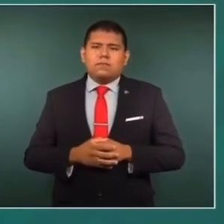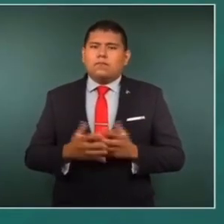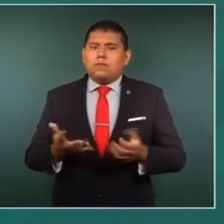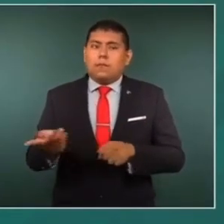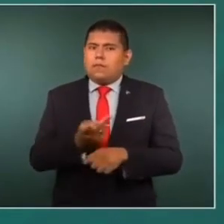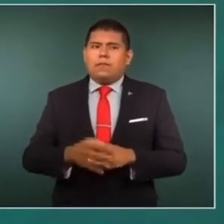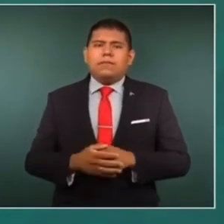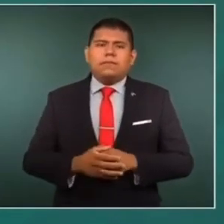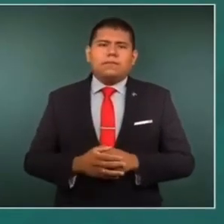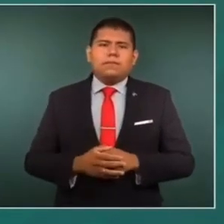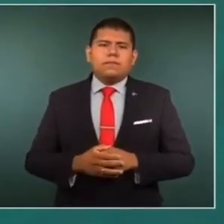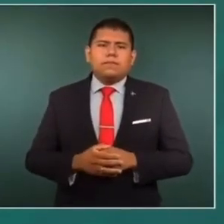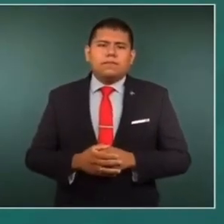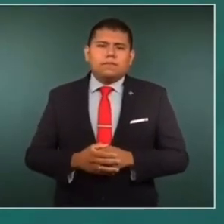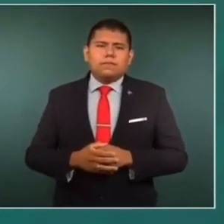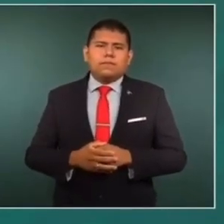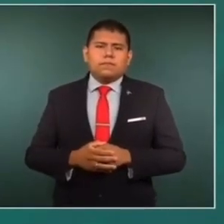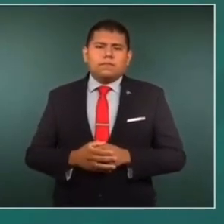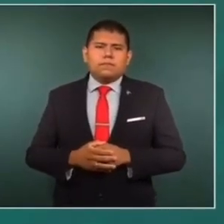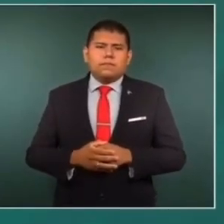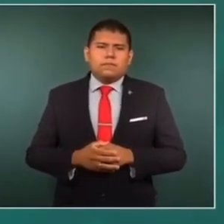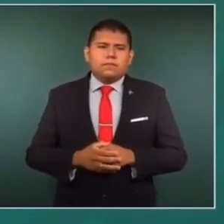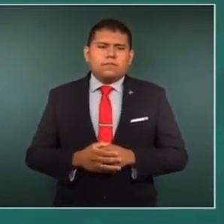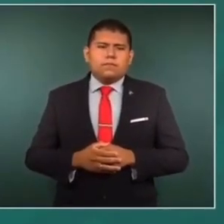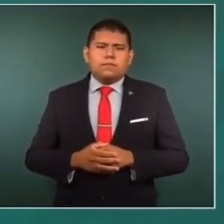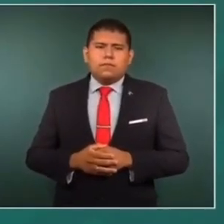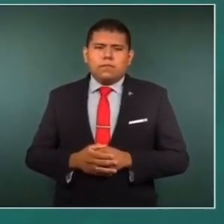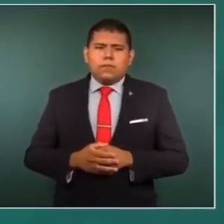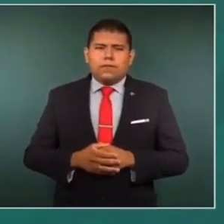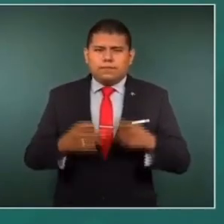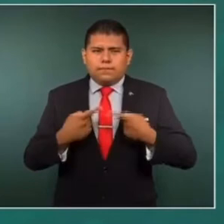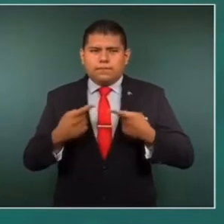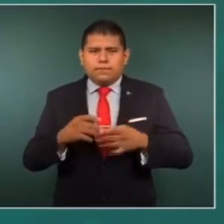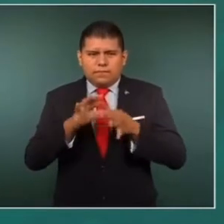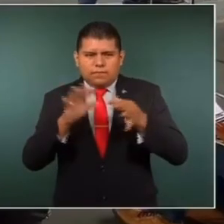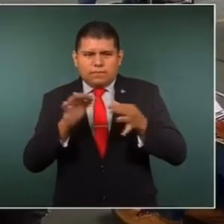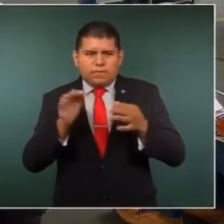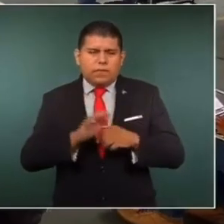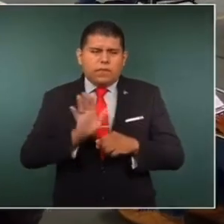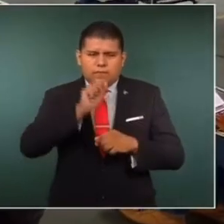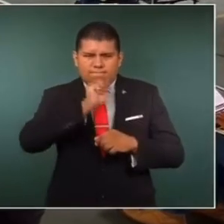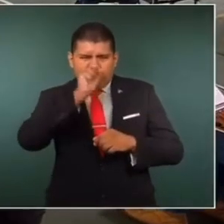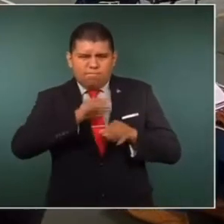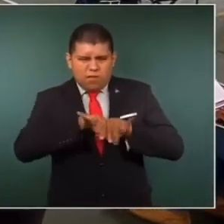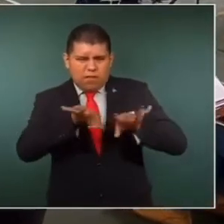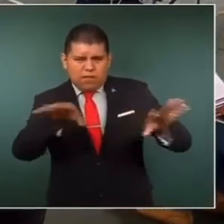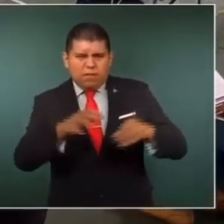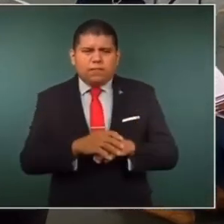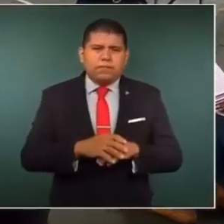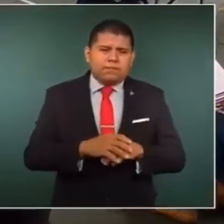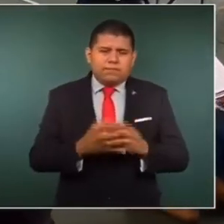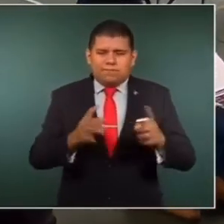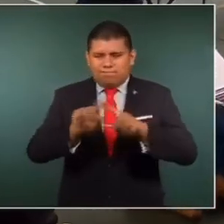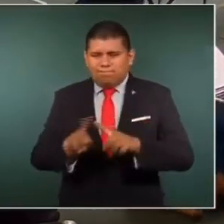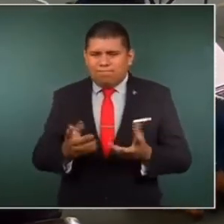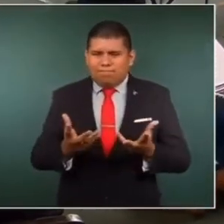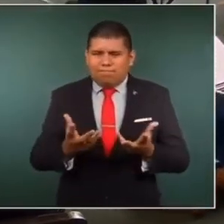Y entonces, pues hay ruido, hay bulla, hay alboroto,